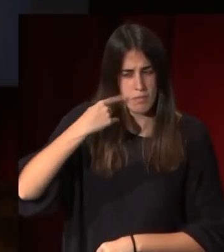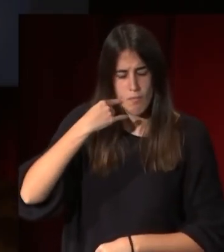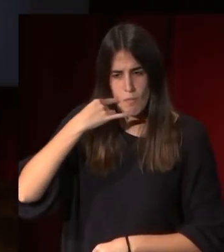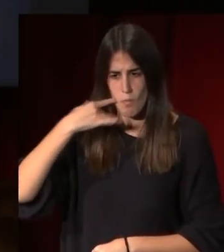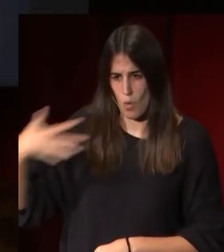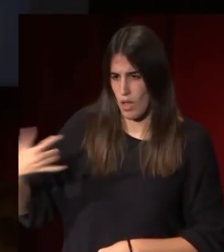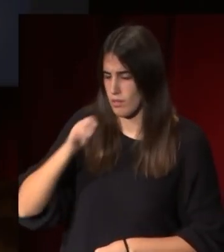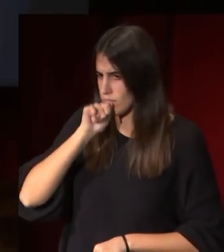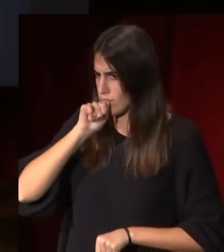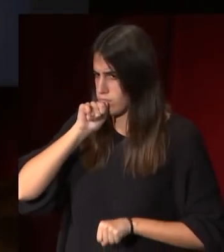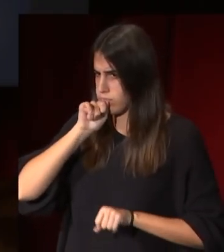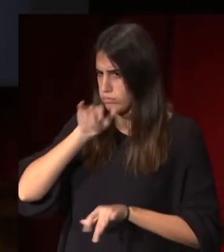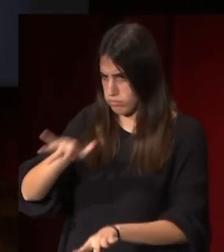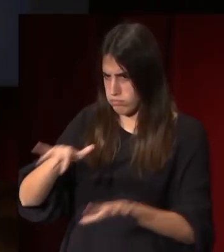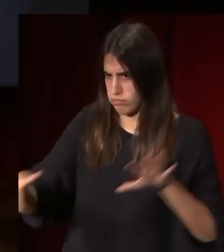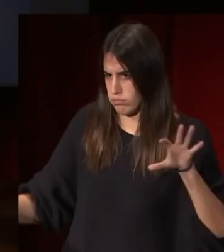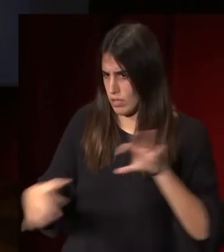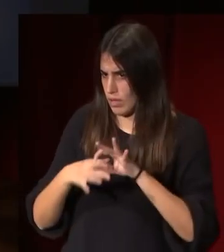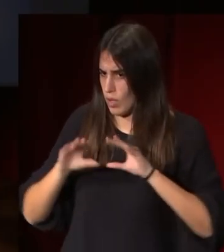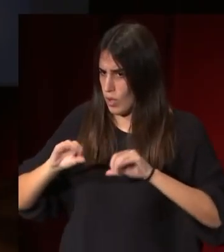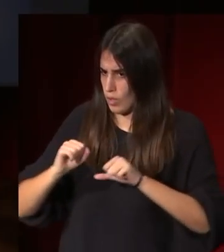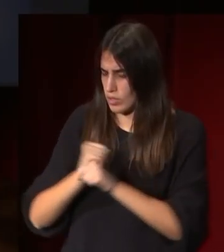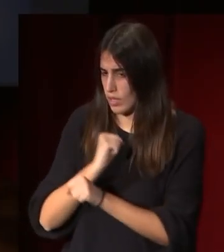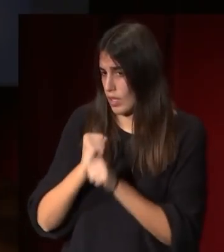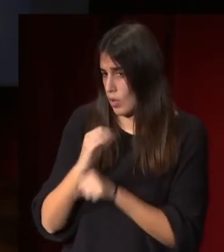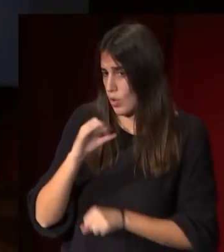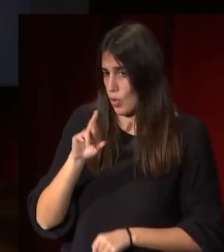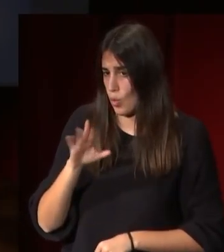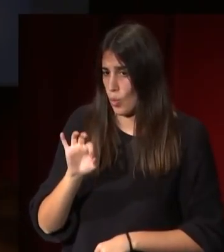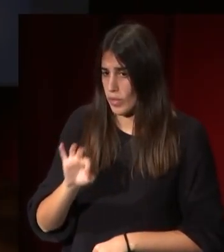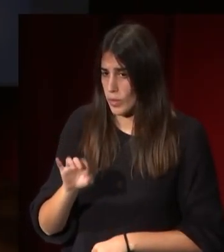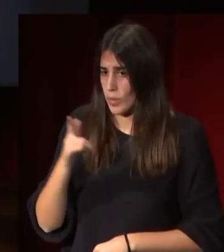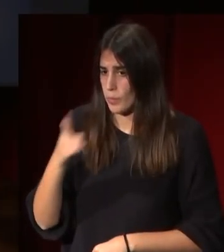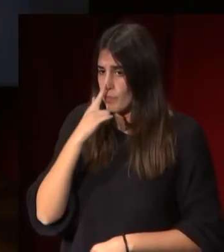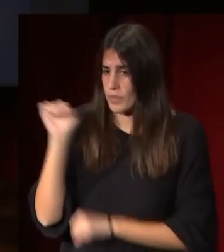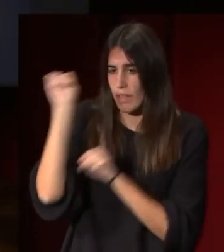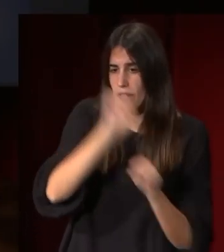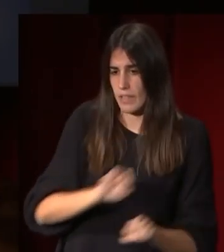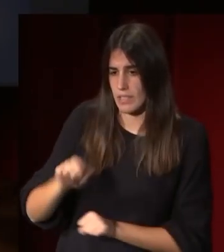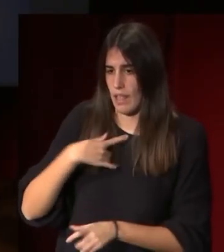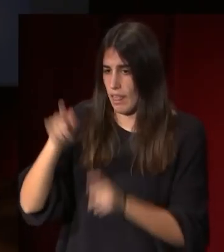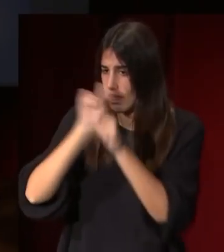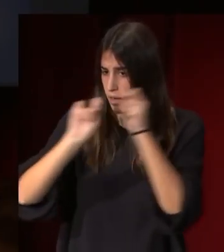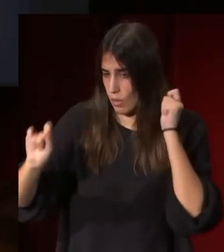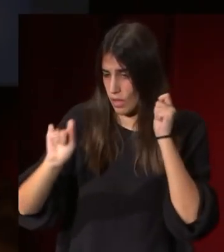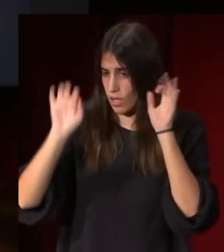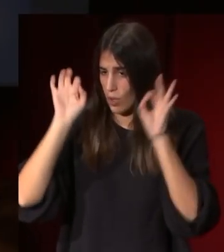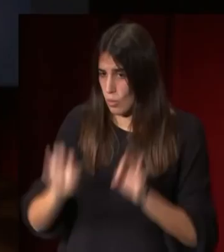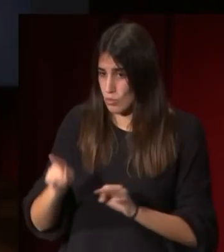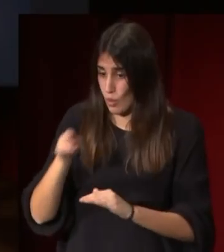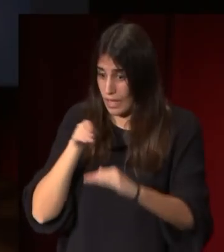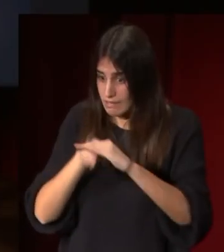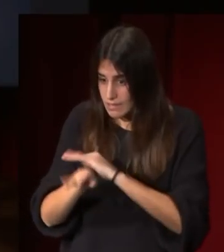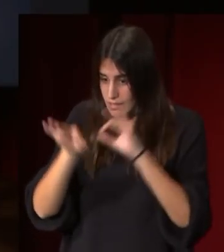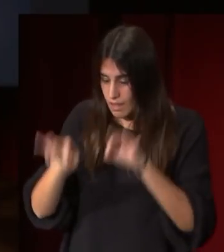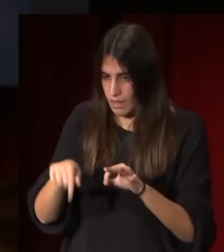más difusión ha tenido de la producción de Álvarez Cubero que es la defensa de Zaragoza que nos acompaña aquí en la entrada del